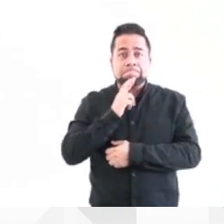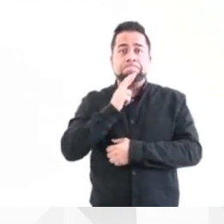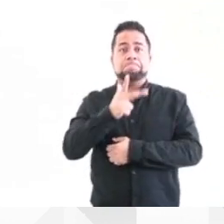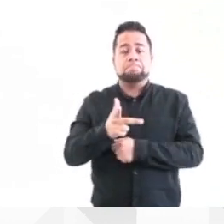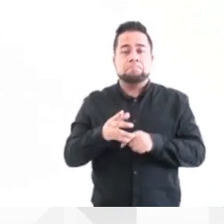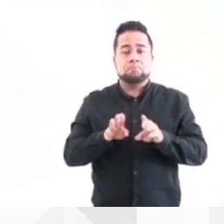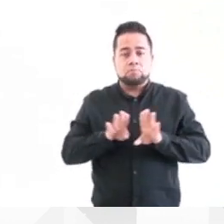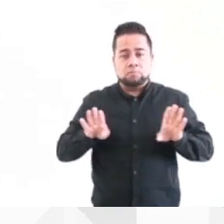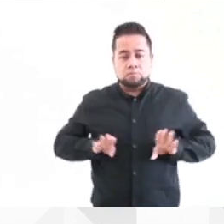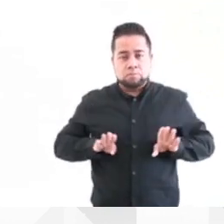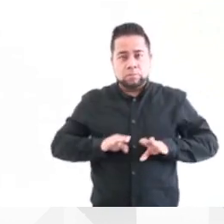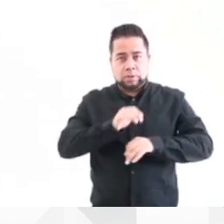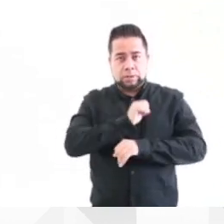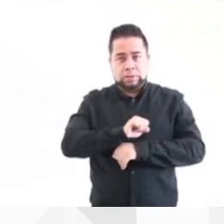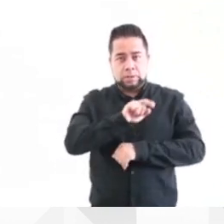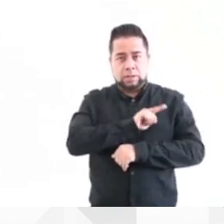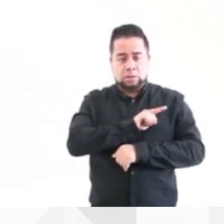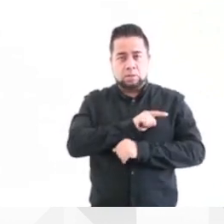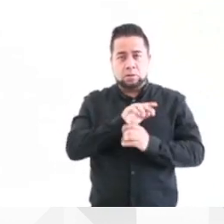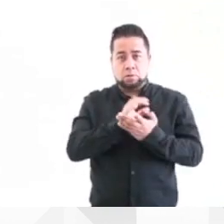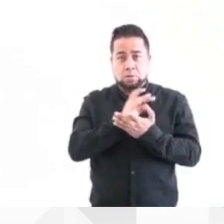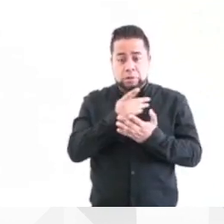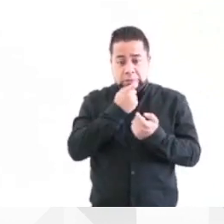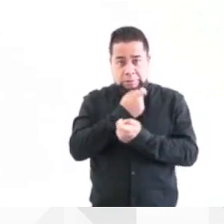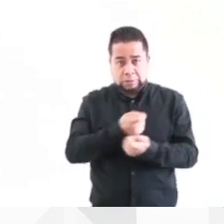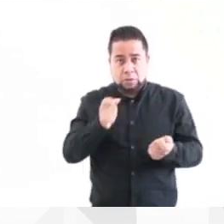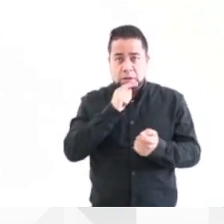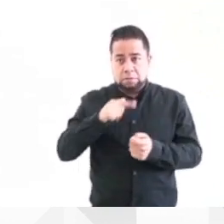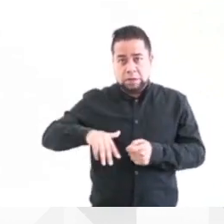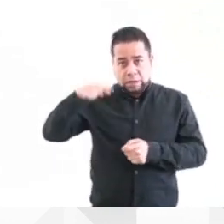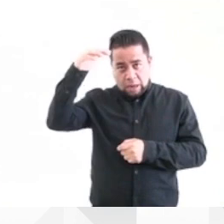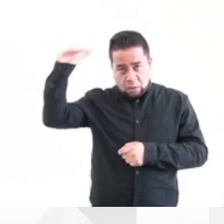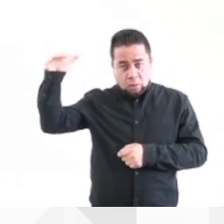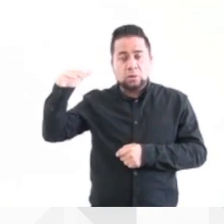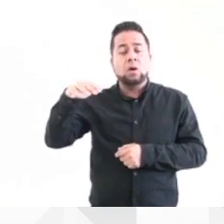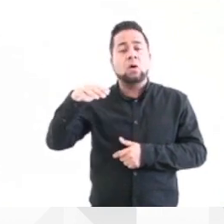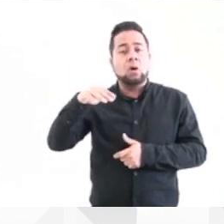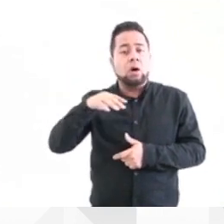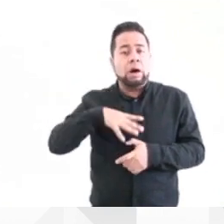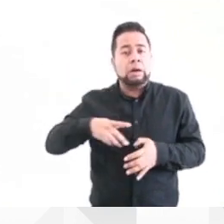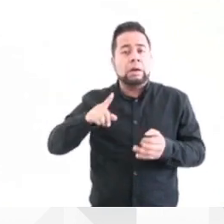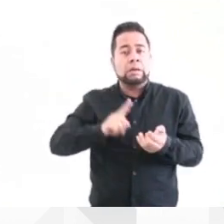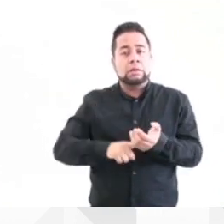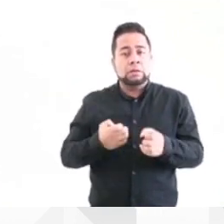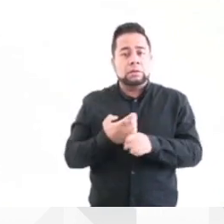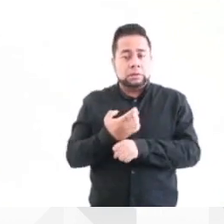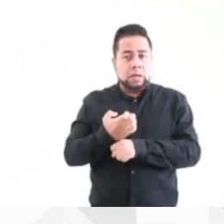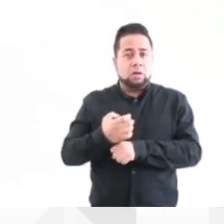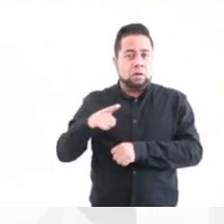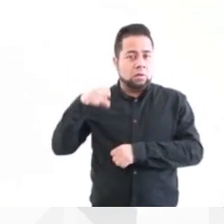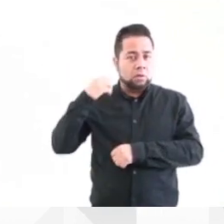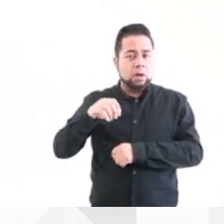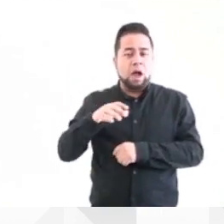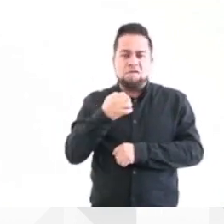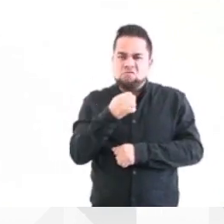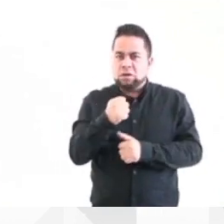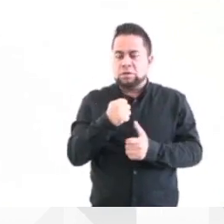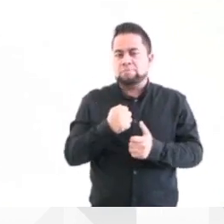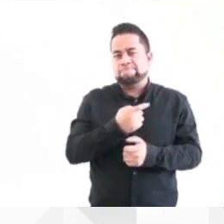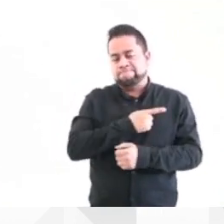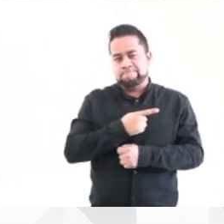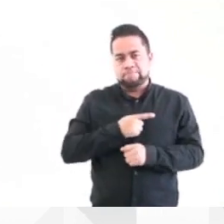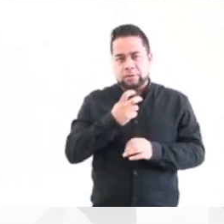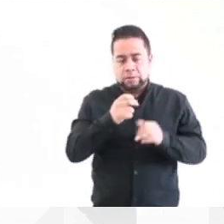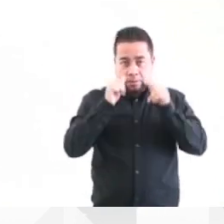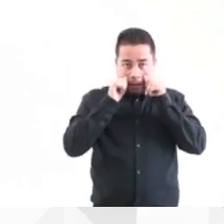hábitos de salud y no solo nuestra niñez, sino también nuestros adultos promovidos desde el Estado de manera obligatoria, además de